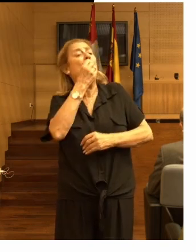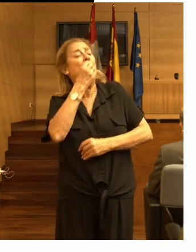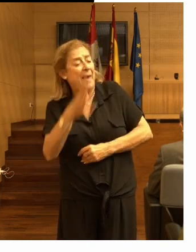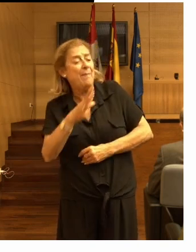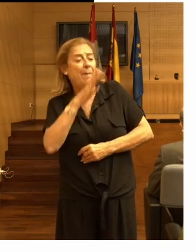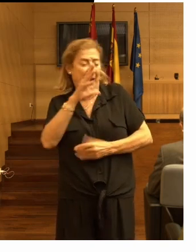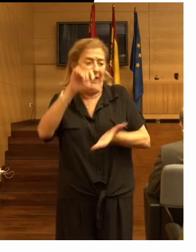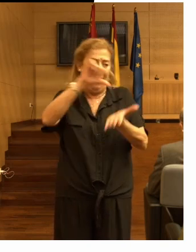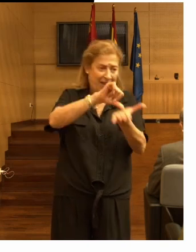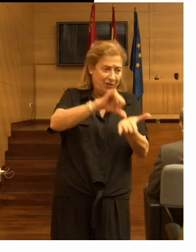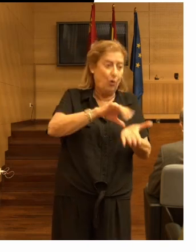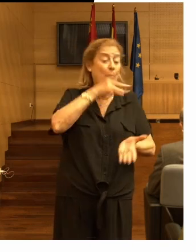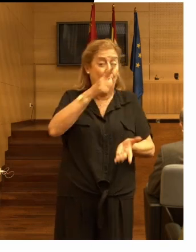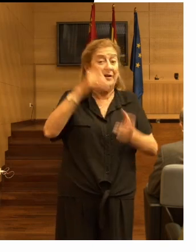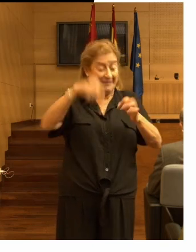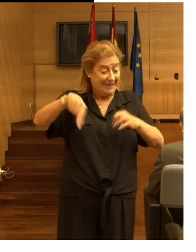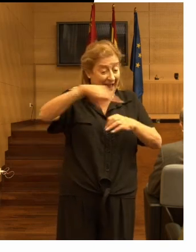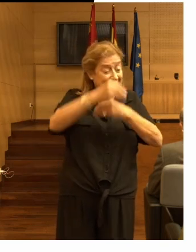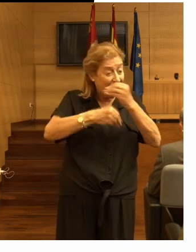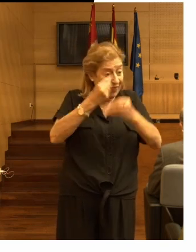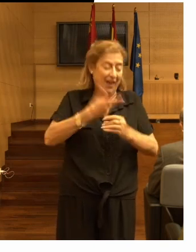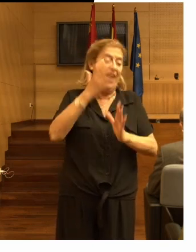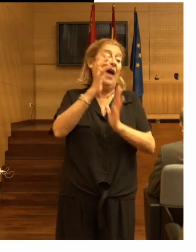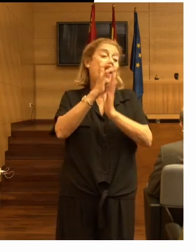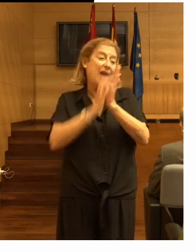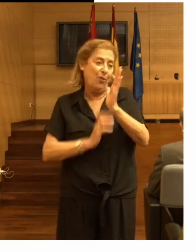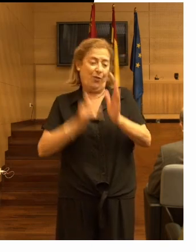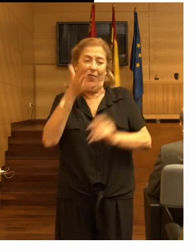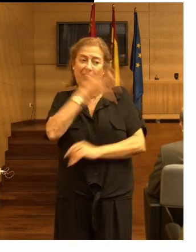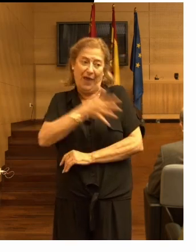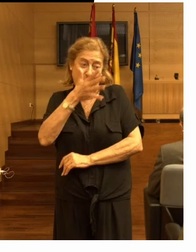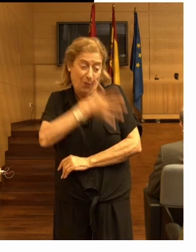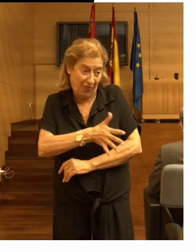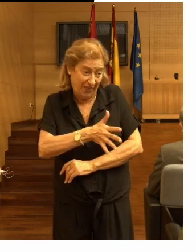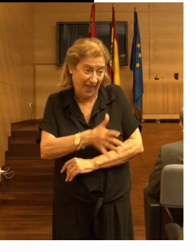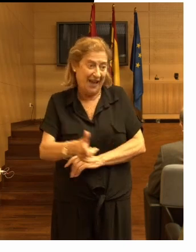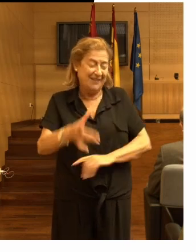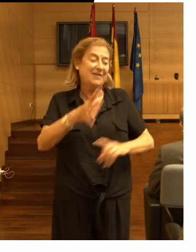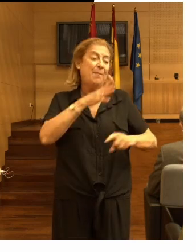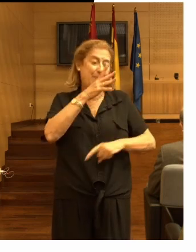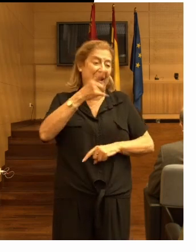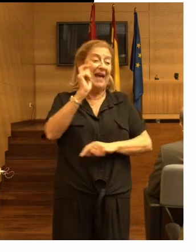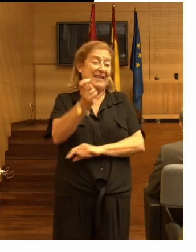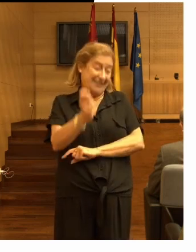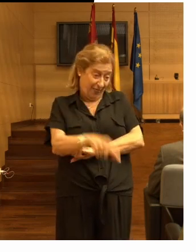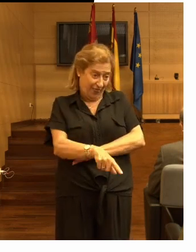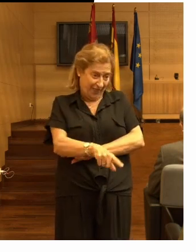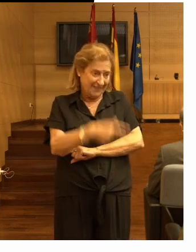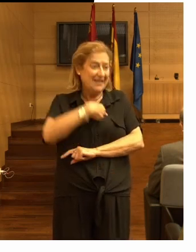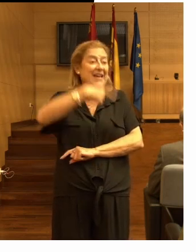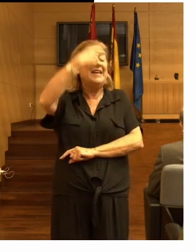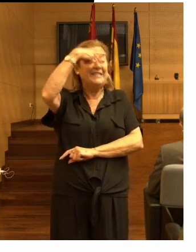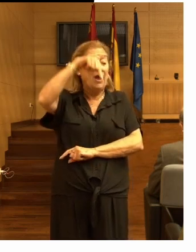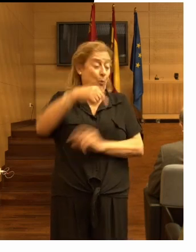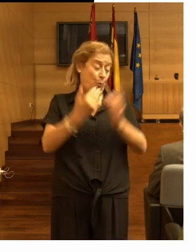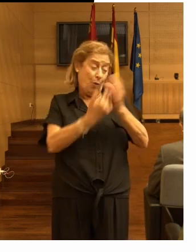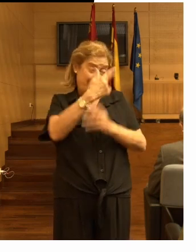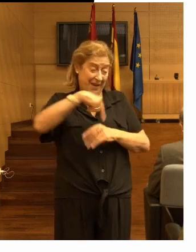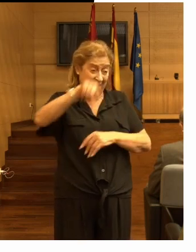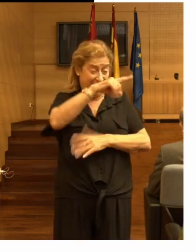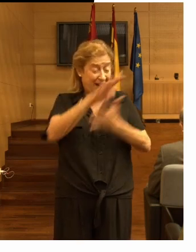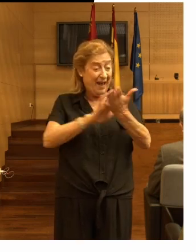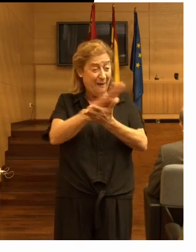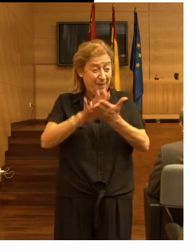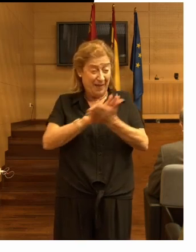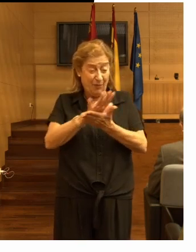reduciría de este modo las denuncias a las residencias ya sé que esta mañana se ha hablado de